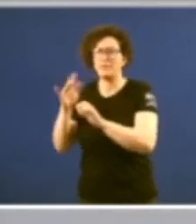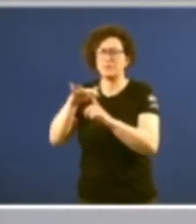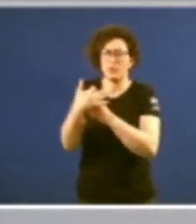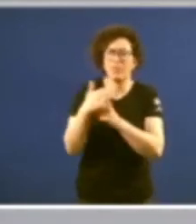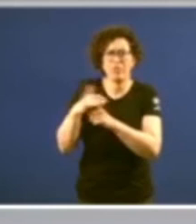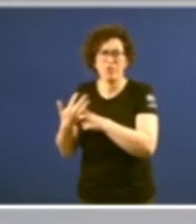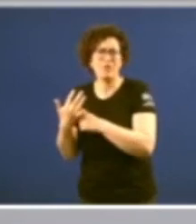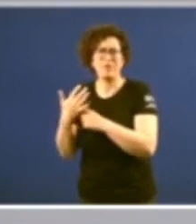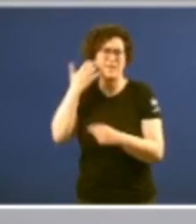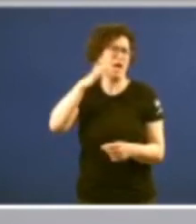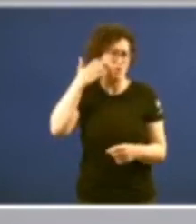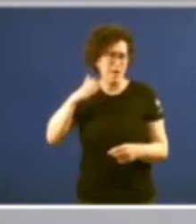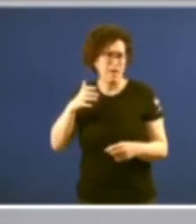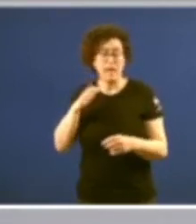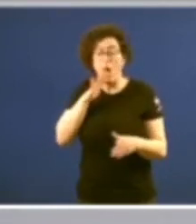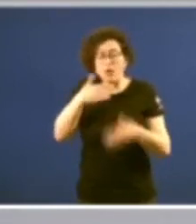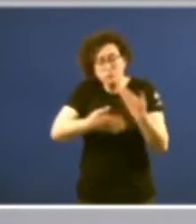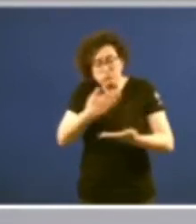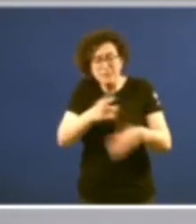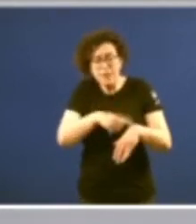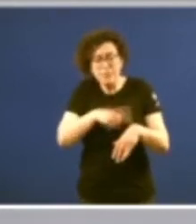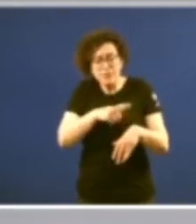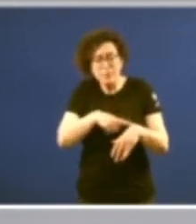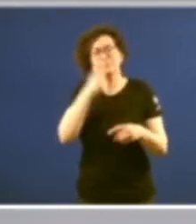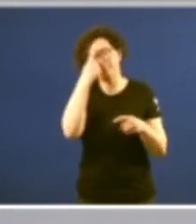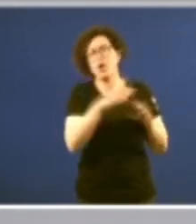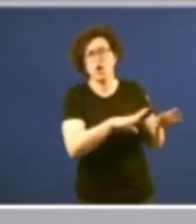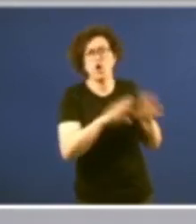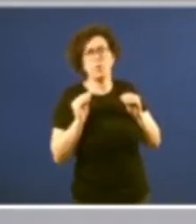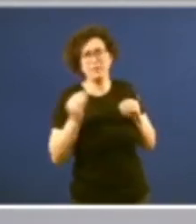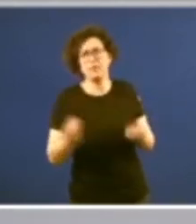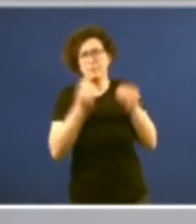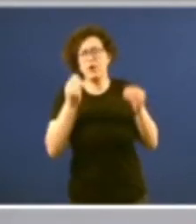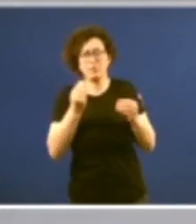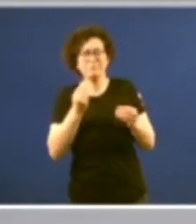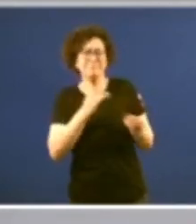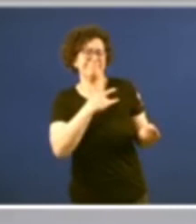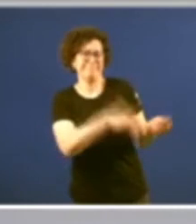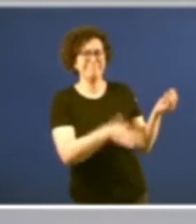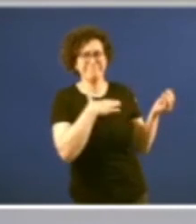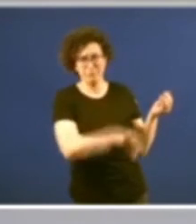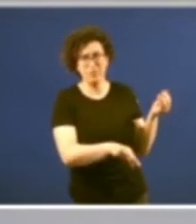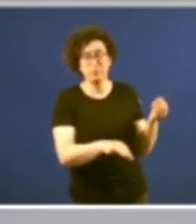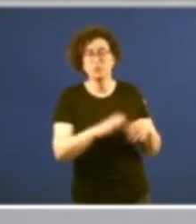agora co paso do tempo resultan máis comprensibles e desculpables Sería injusto non